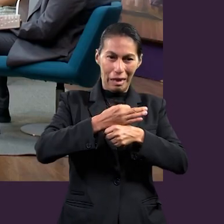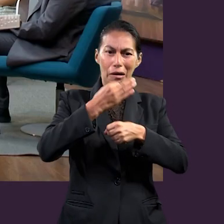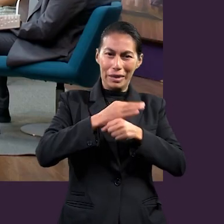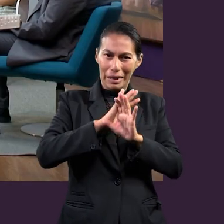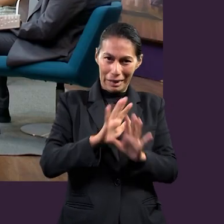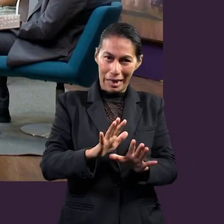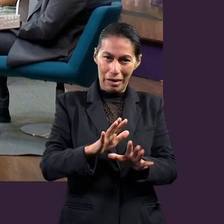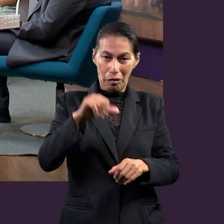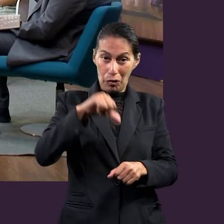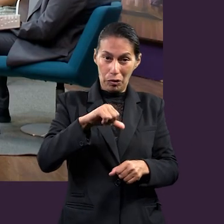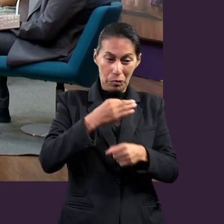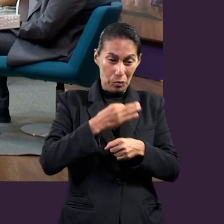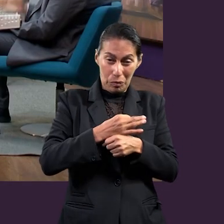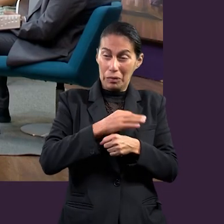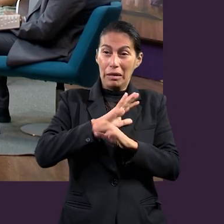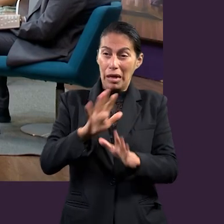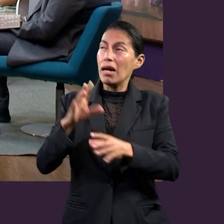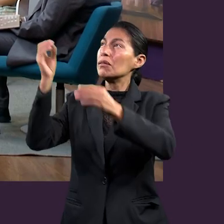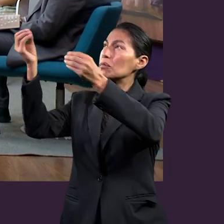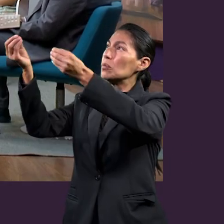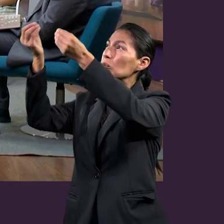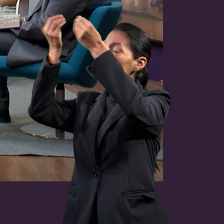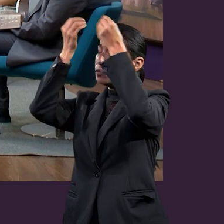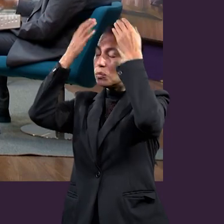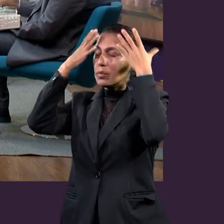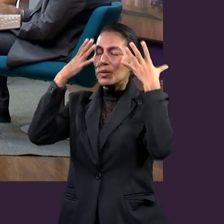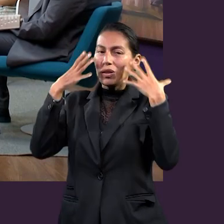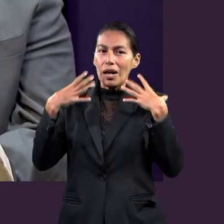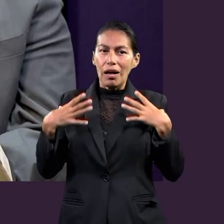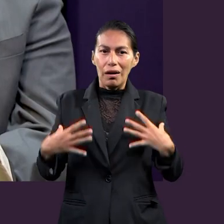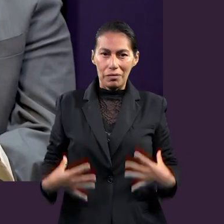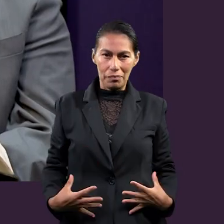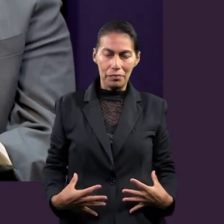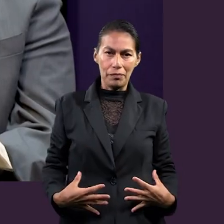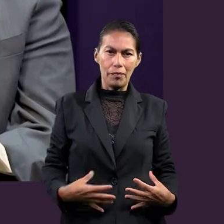debemos saber usarla. Es desde ahora. Desde ahorita. Desde ahora mismo.